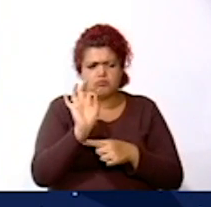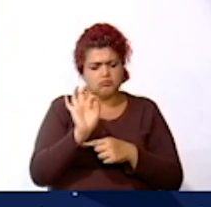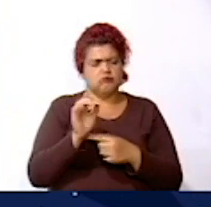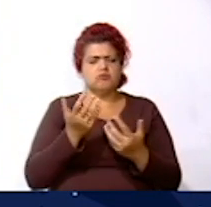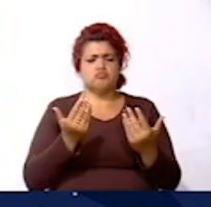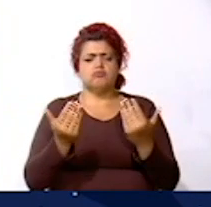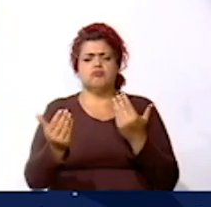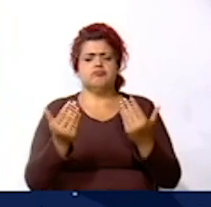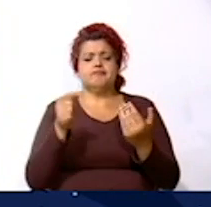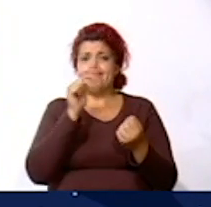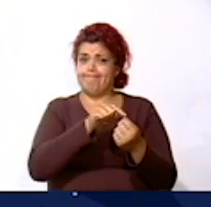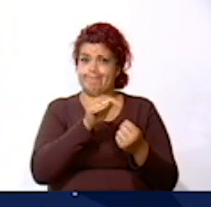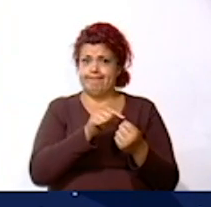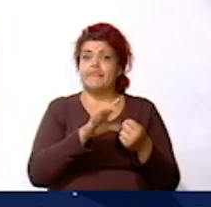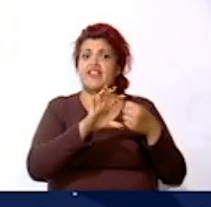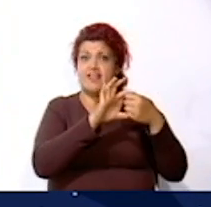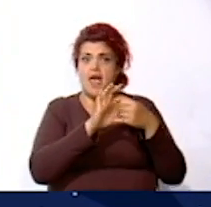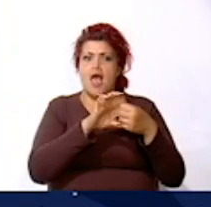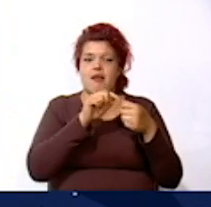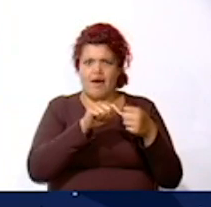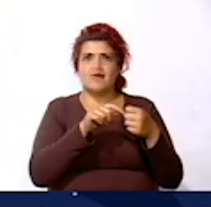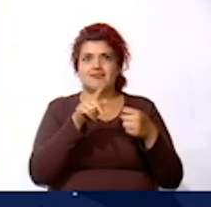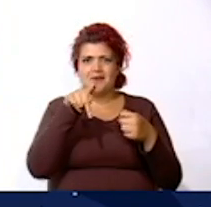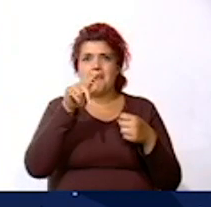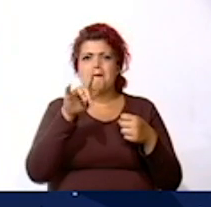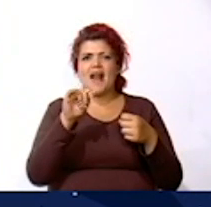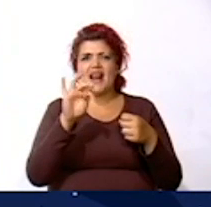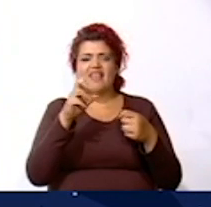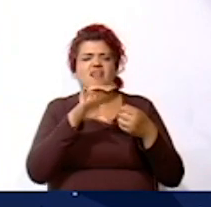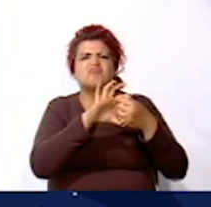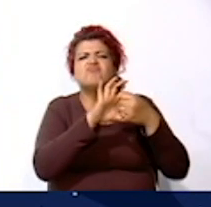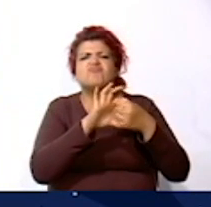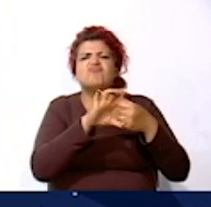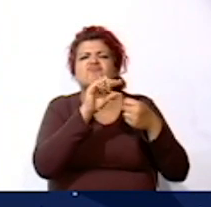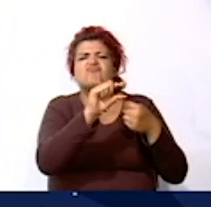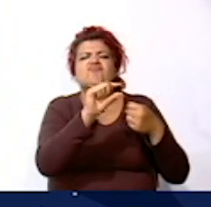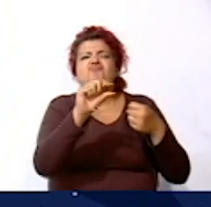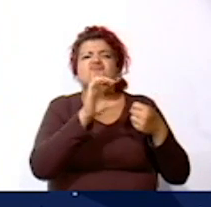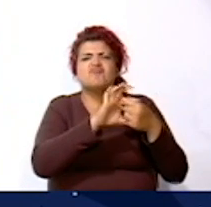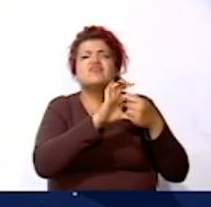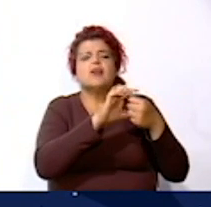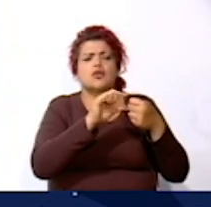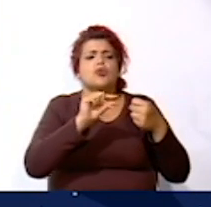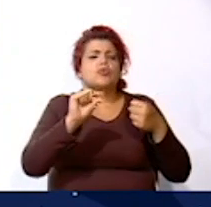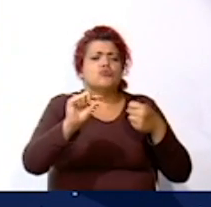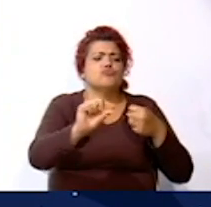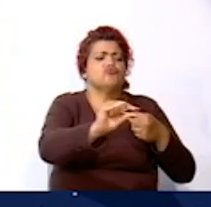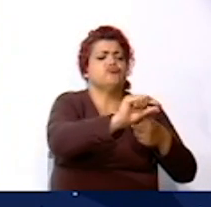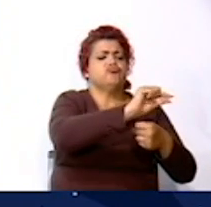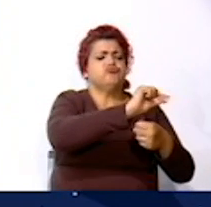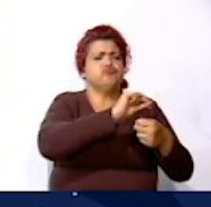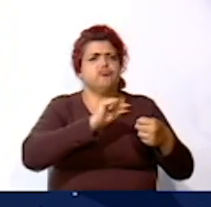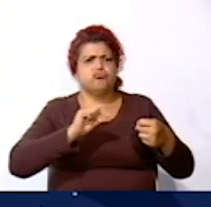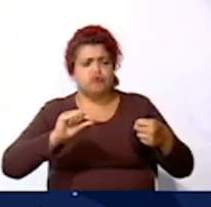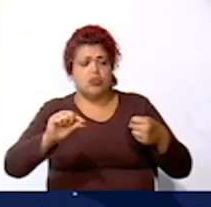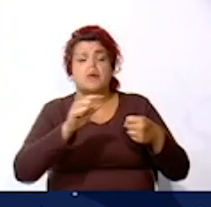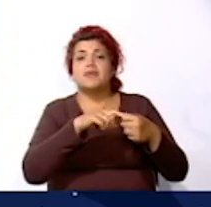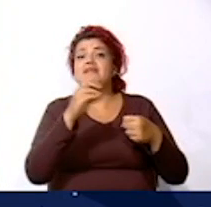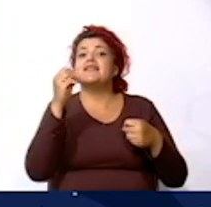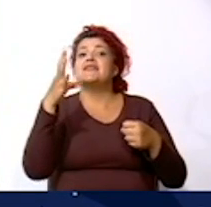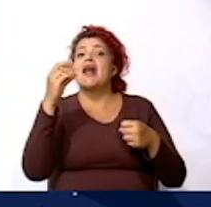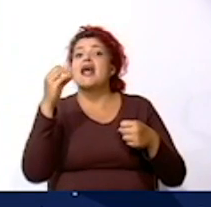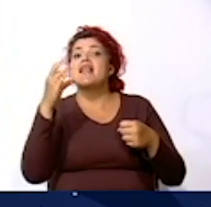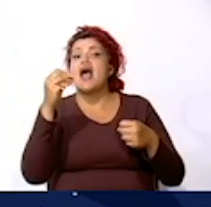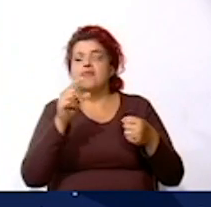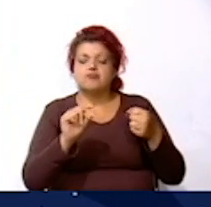La tierra es un planeta Y es un cuerpo celeste que gira alrededor de una estrella Como